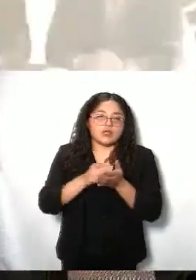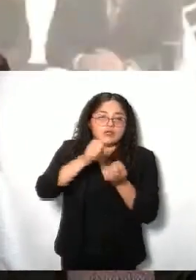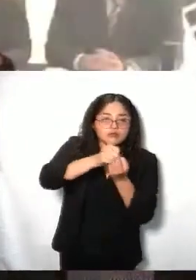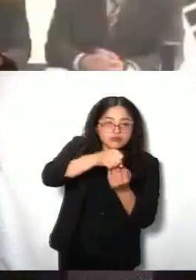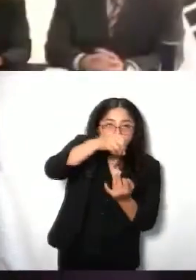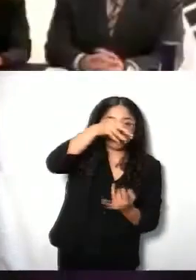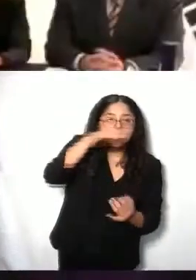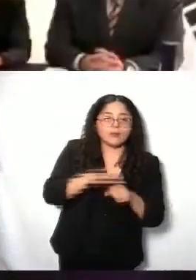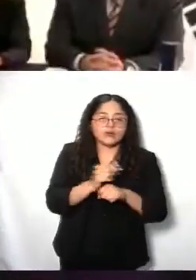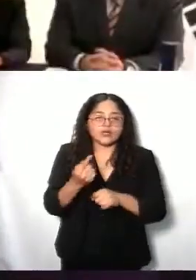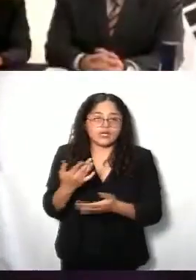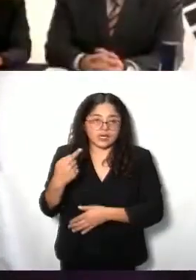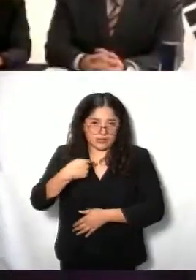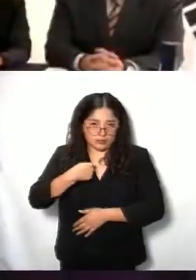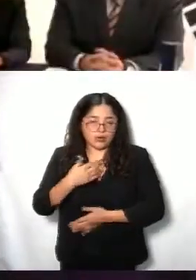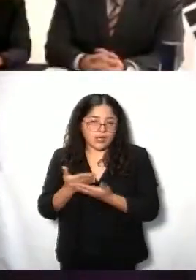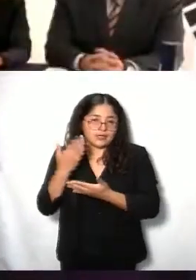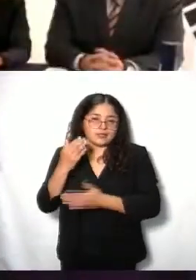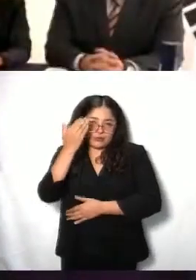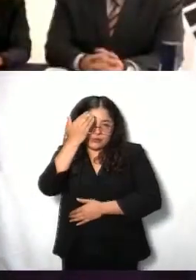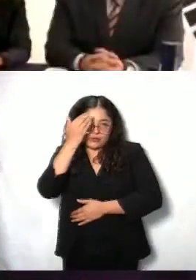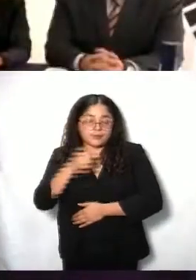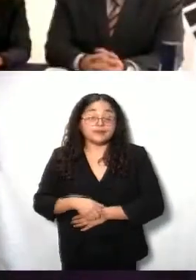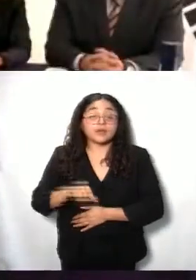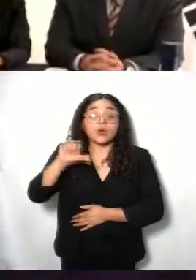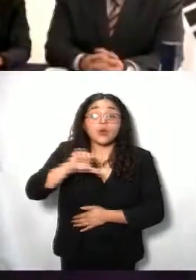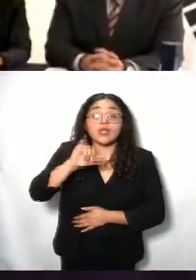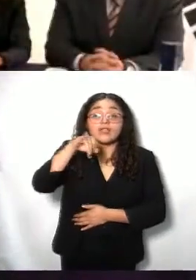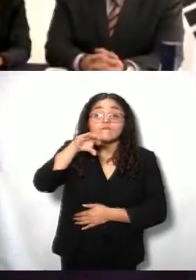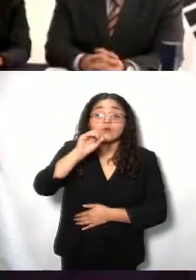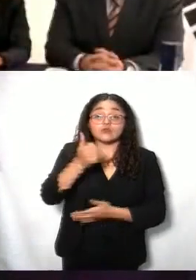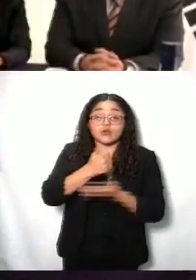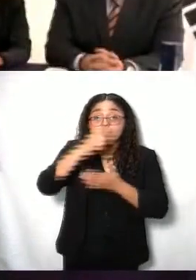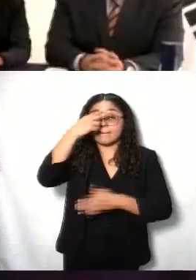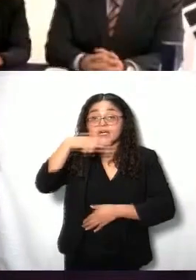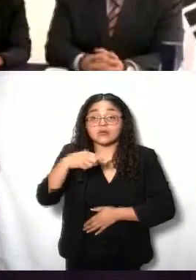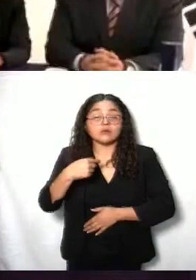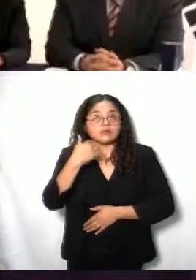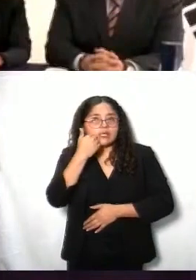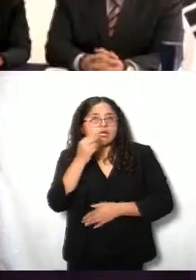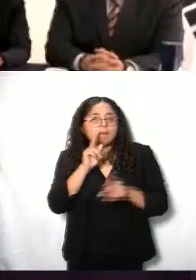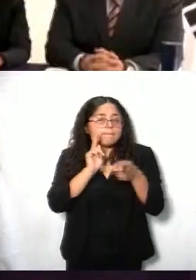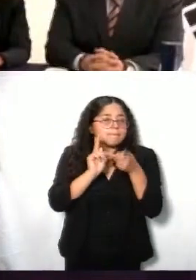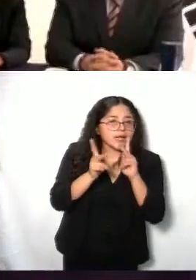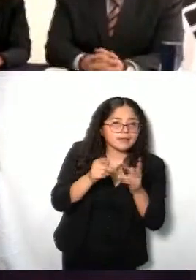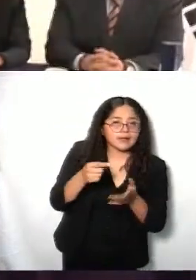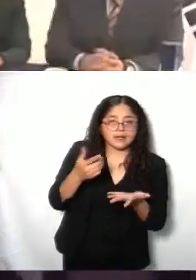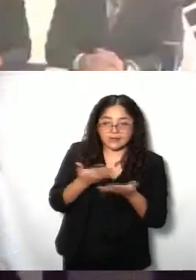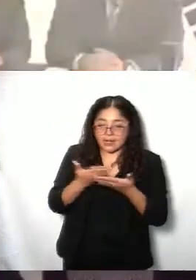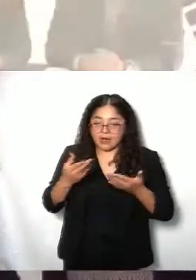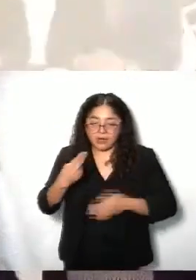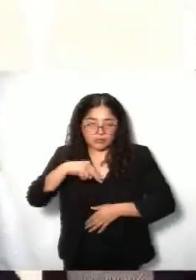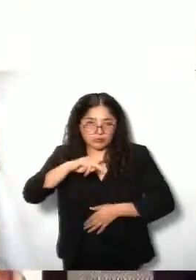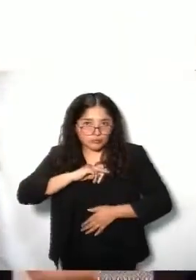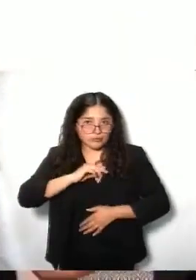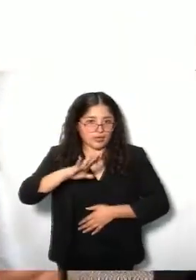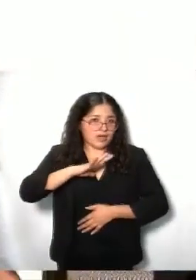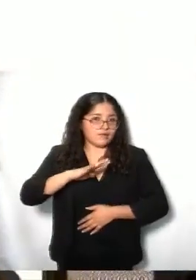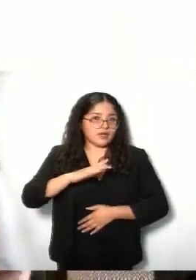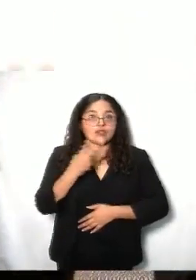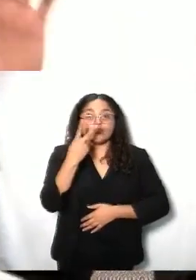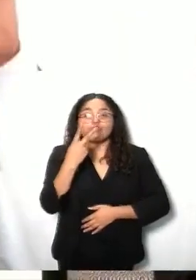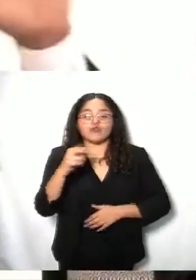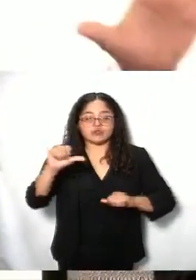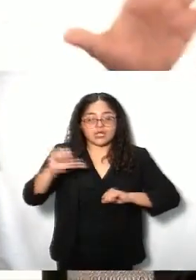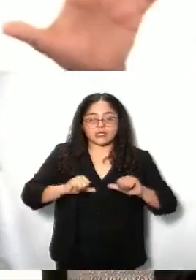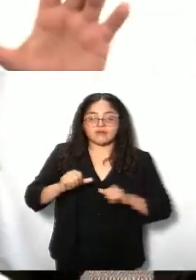recuerdo porque así lo conocí. Y hoy, como info de la Ciudad de México, platicarles, que desarrollamos dos tipos de actividades en nuestra labor